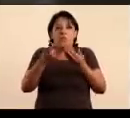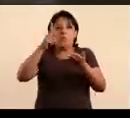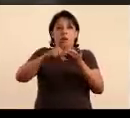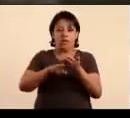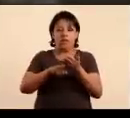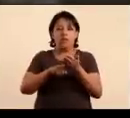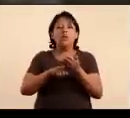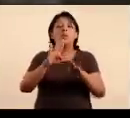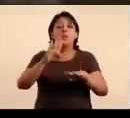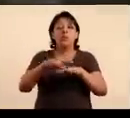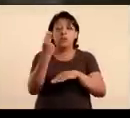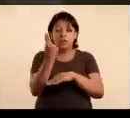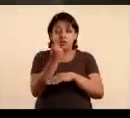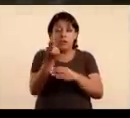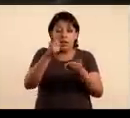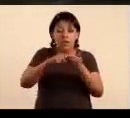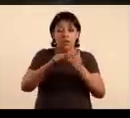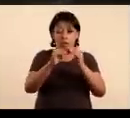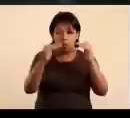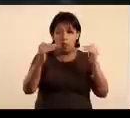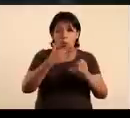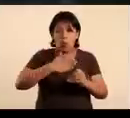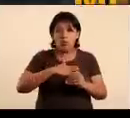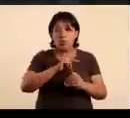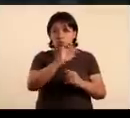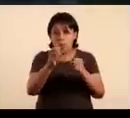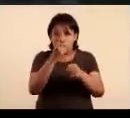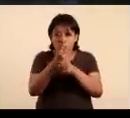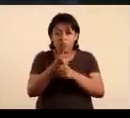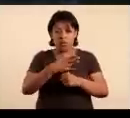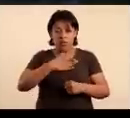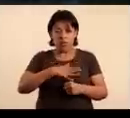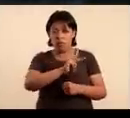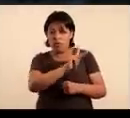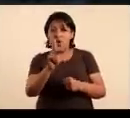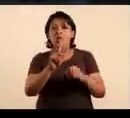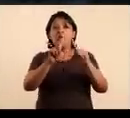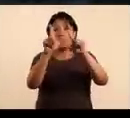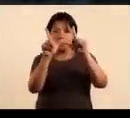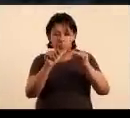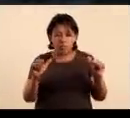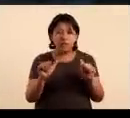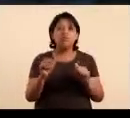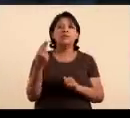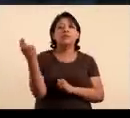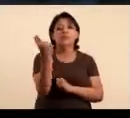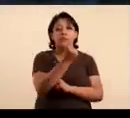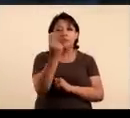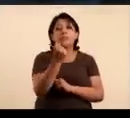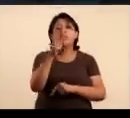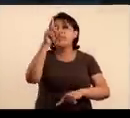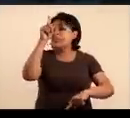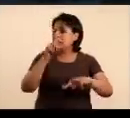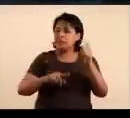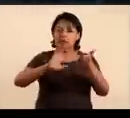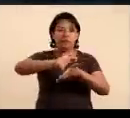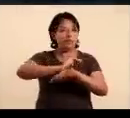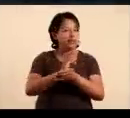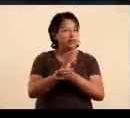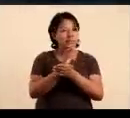mayor contenido a la democracia, mejores oportunidades a la justicia y carta de ciudadanía a la paz, necesitamos eliminar la discriminación.